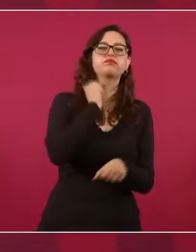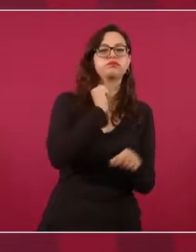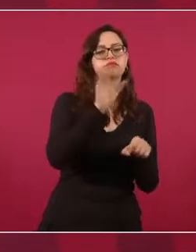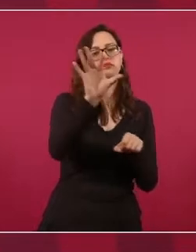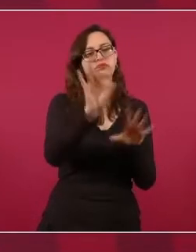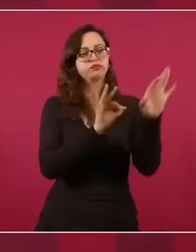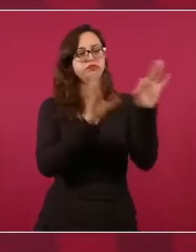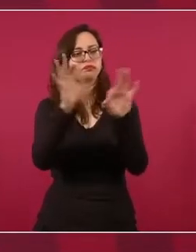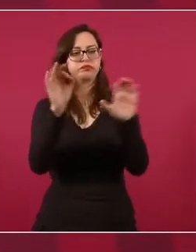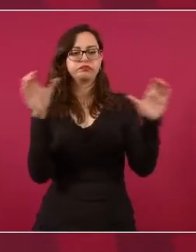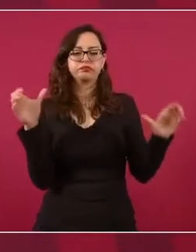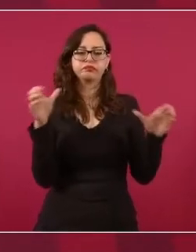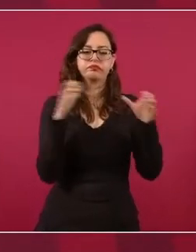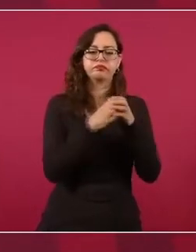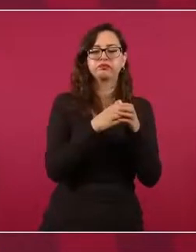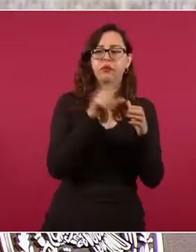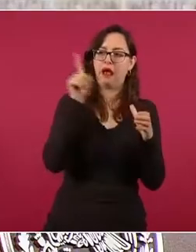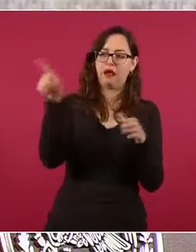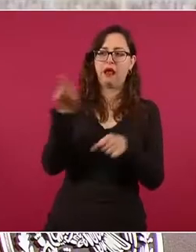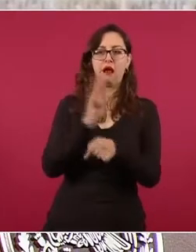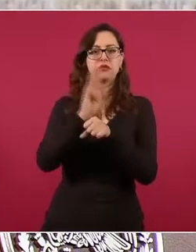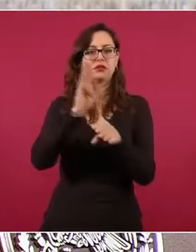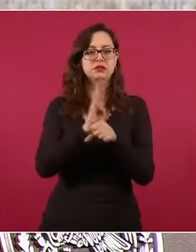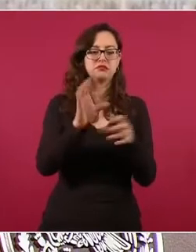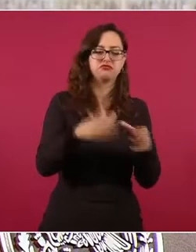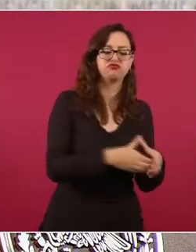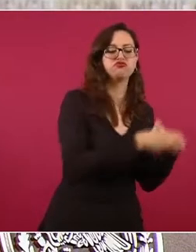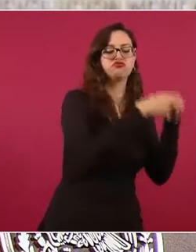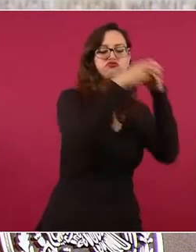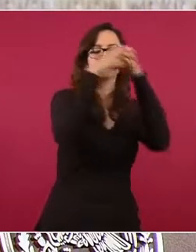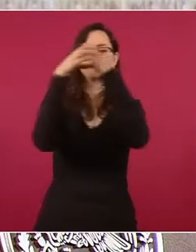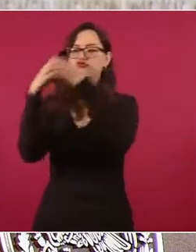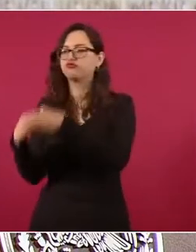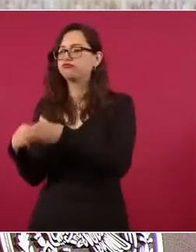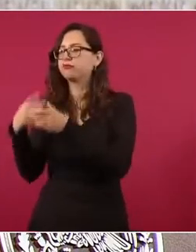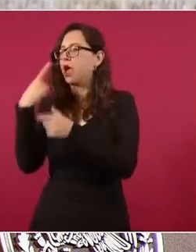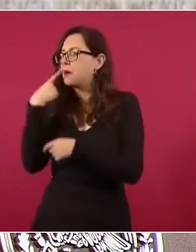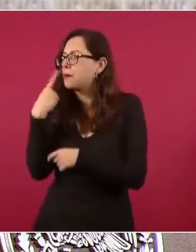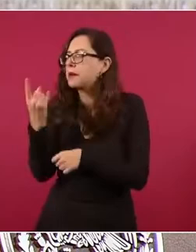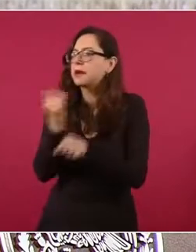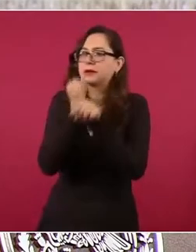a ver cómo.